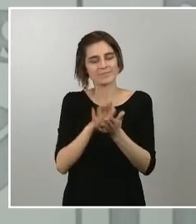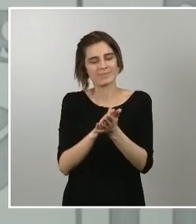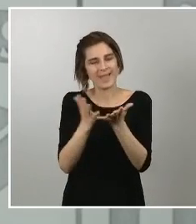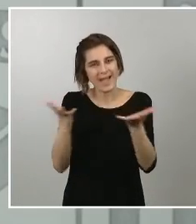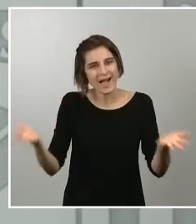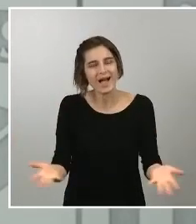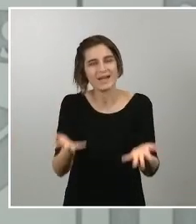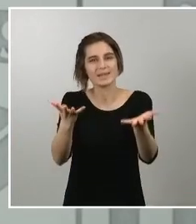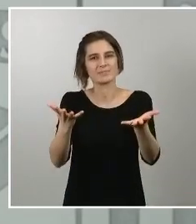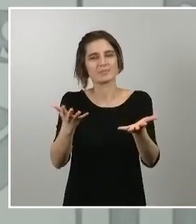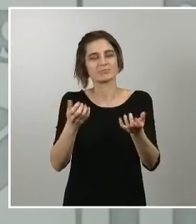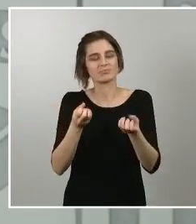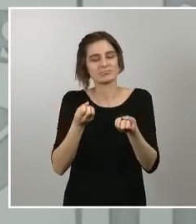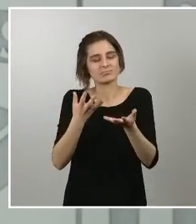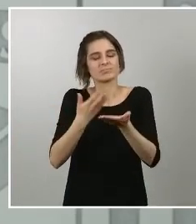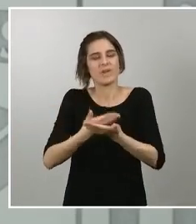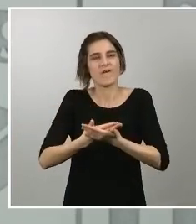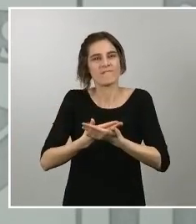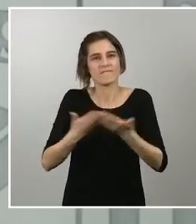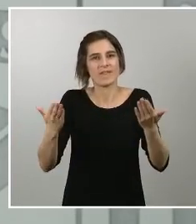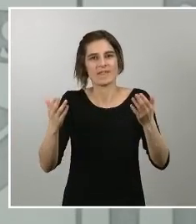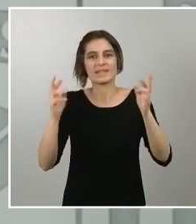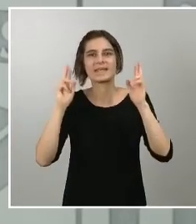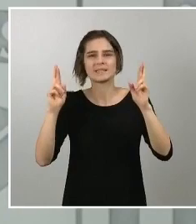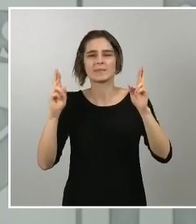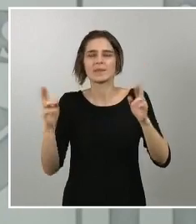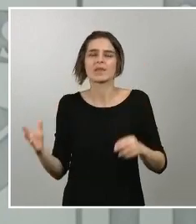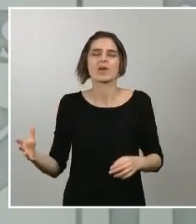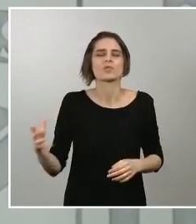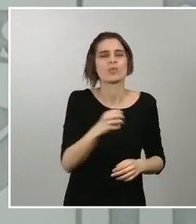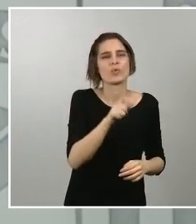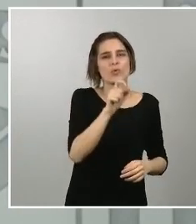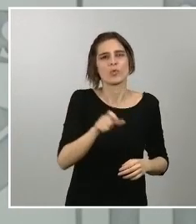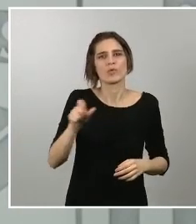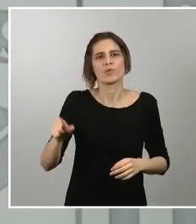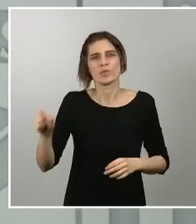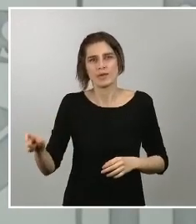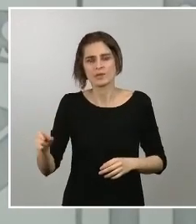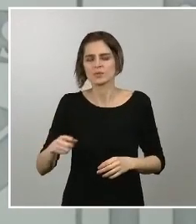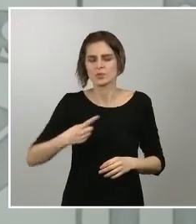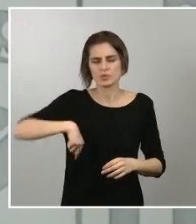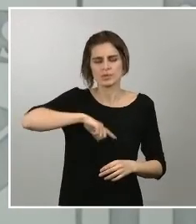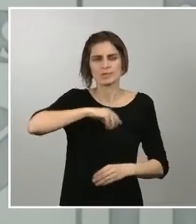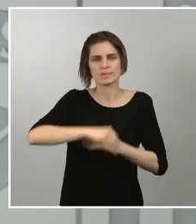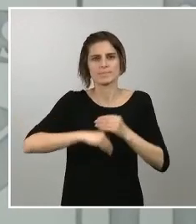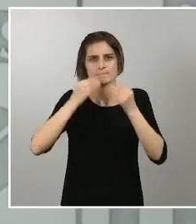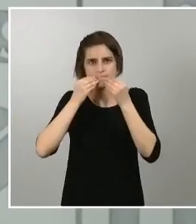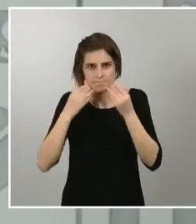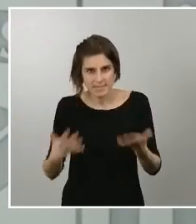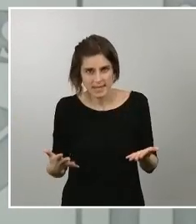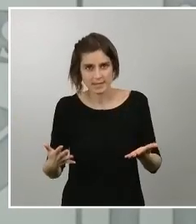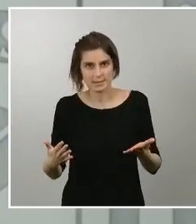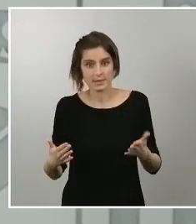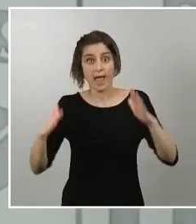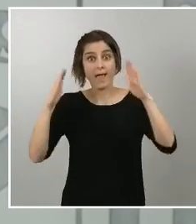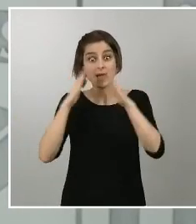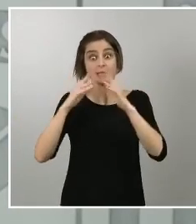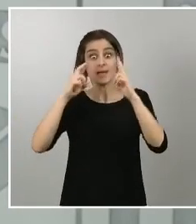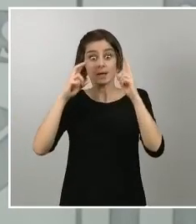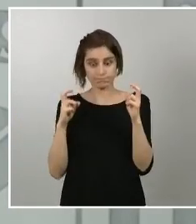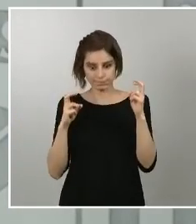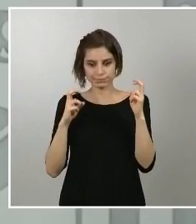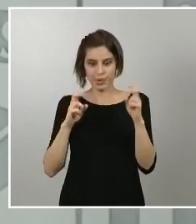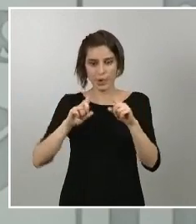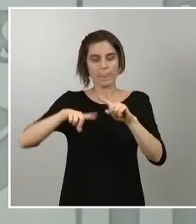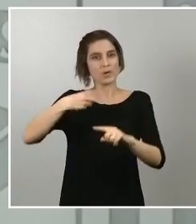de esperanza al conjunto de los ciudadanos lo estamos haciendo bien el confinamiento está teniendo efecto se demuestra la